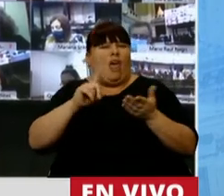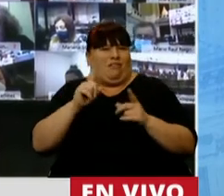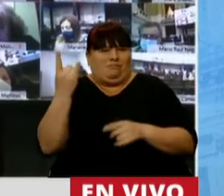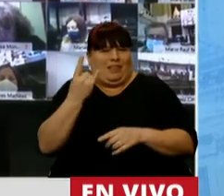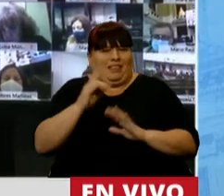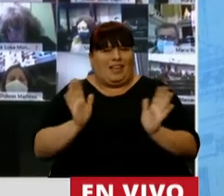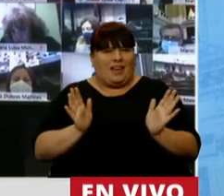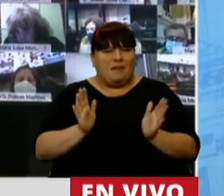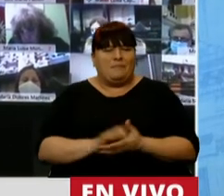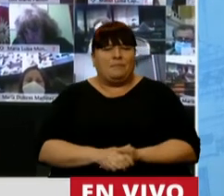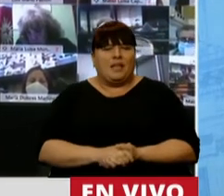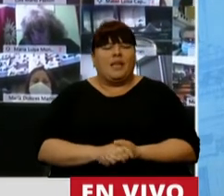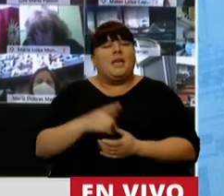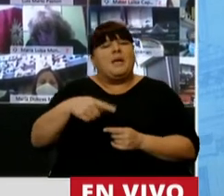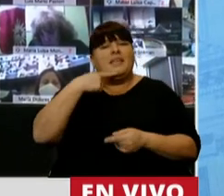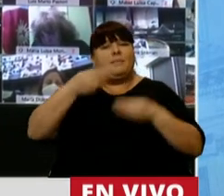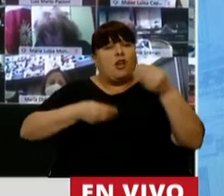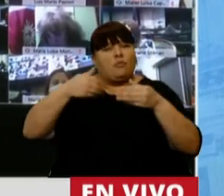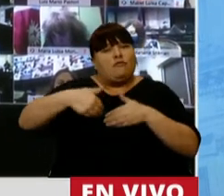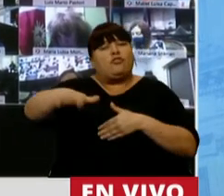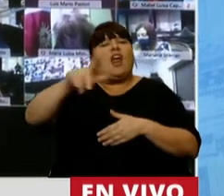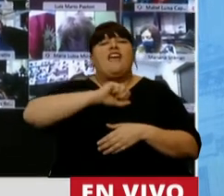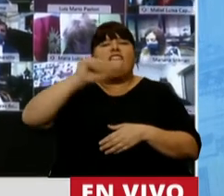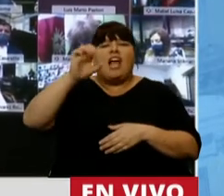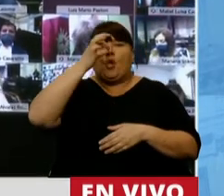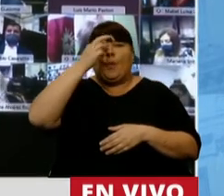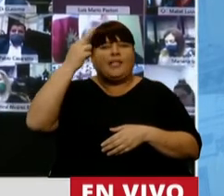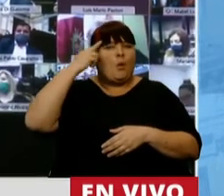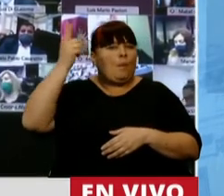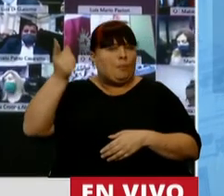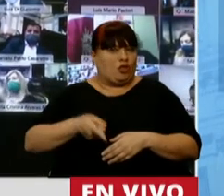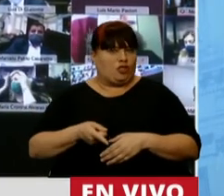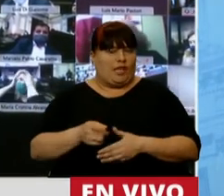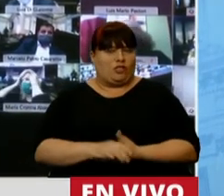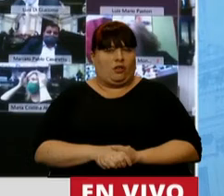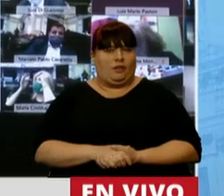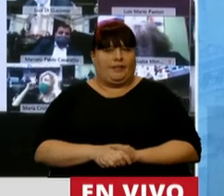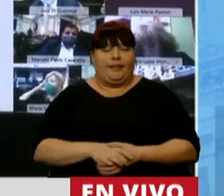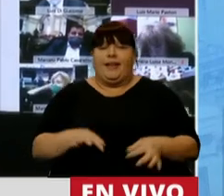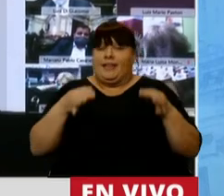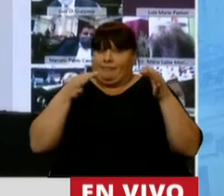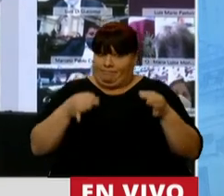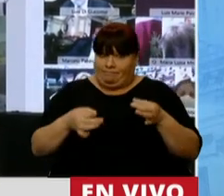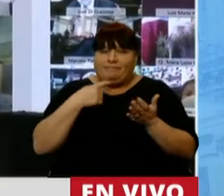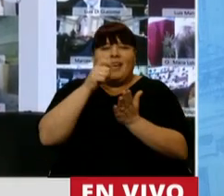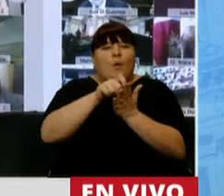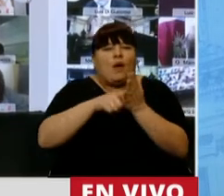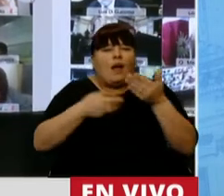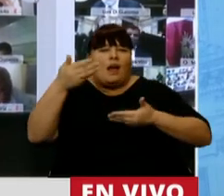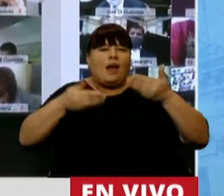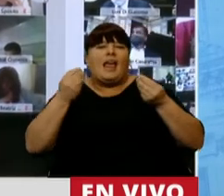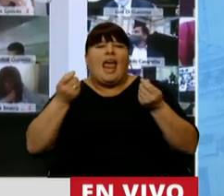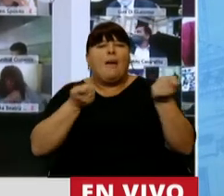no son reales. Proyecta este presupuesto una inflación del 29%, cuando el relevamiento de